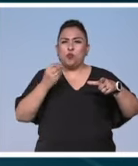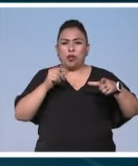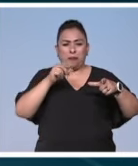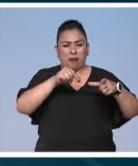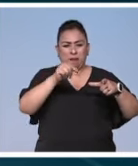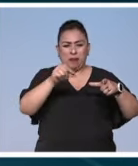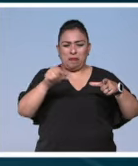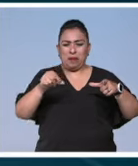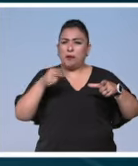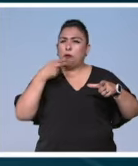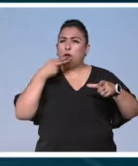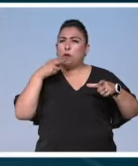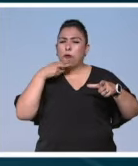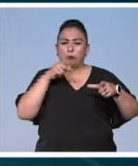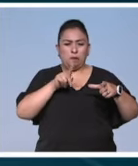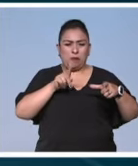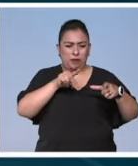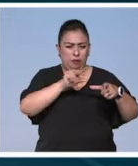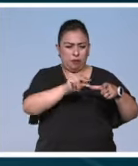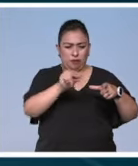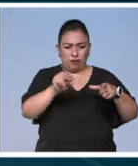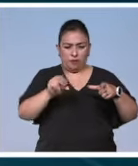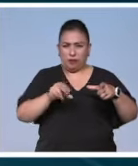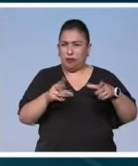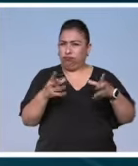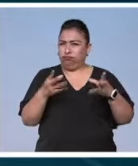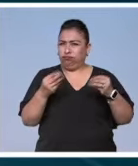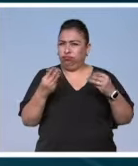pieza con tantos cigarets.